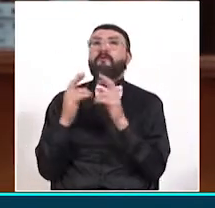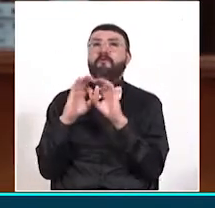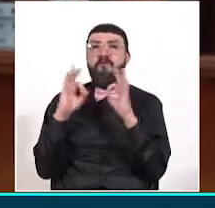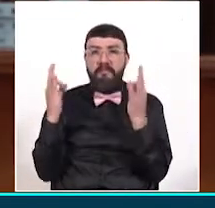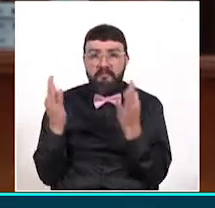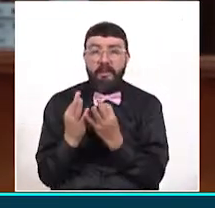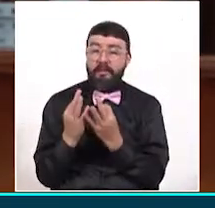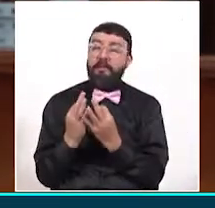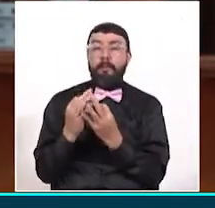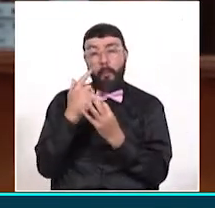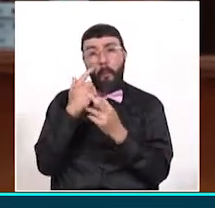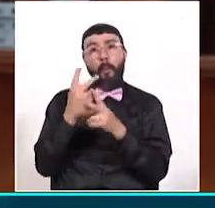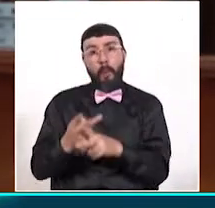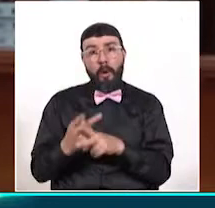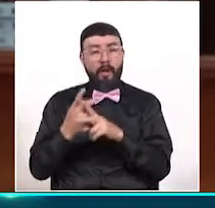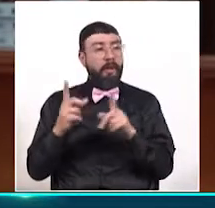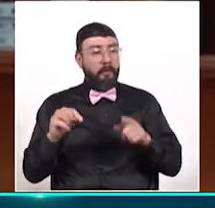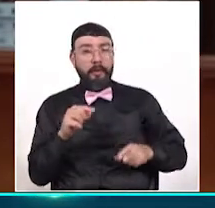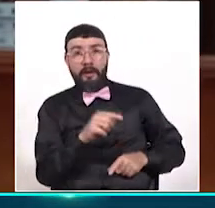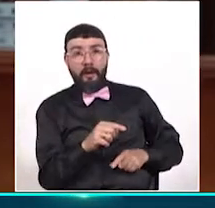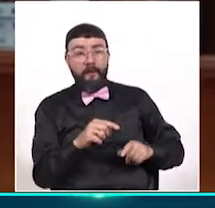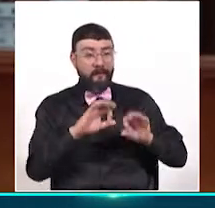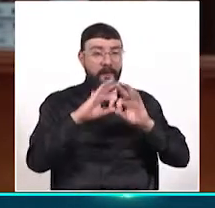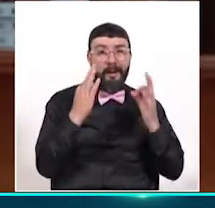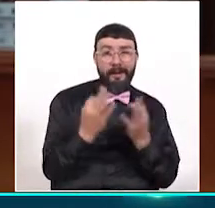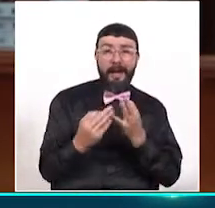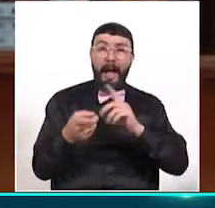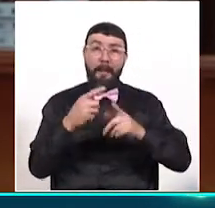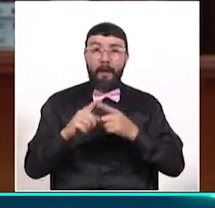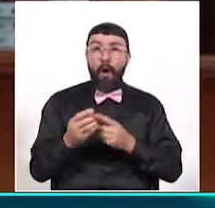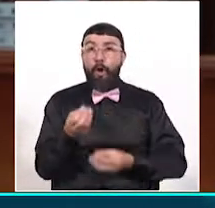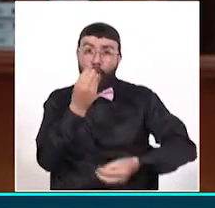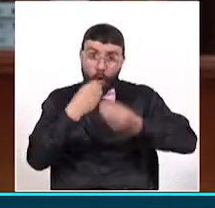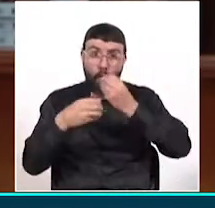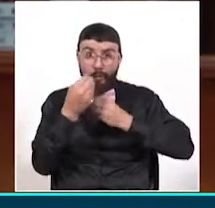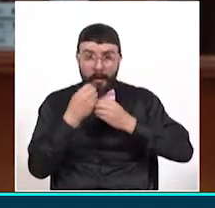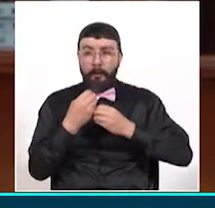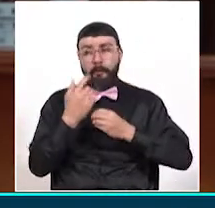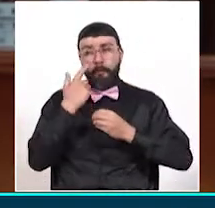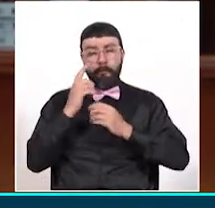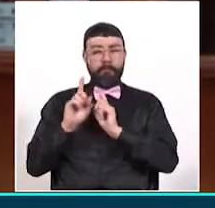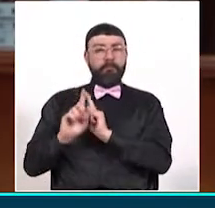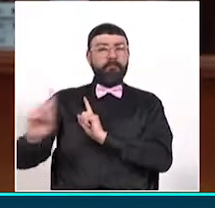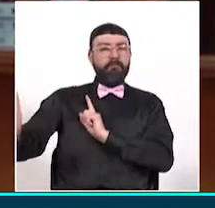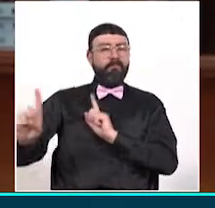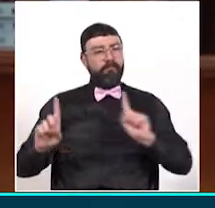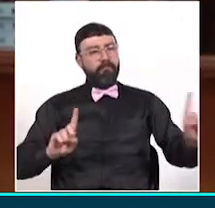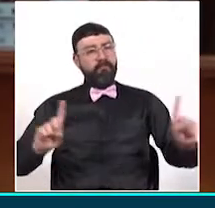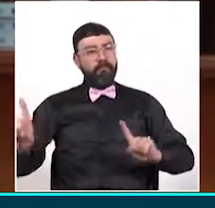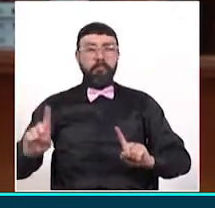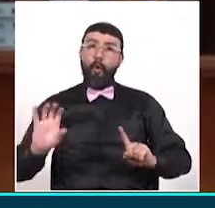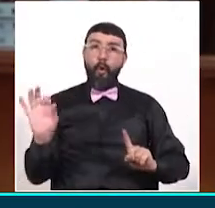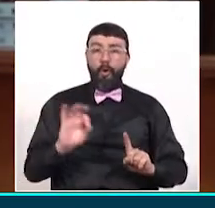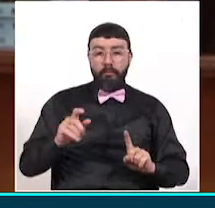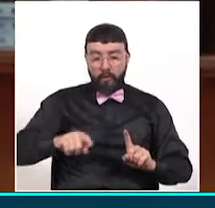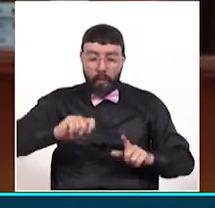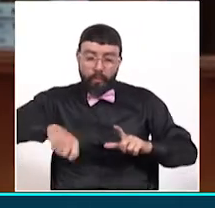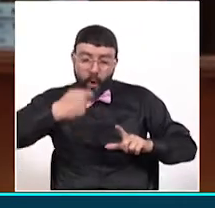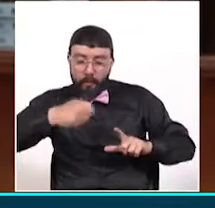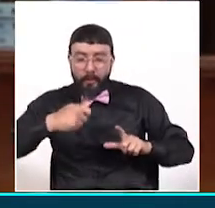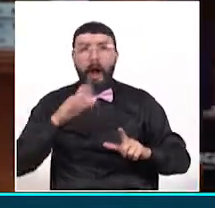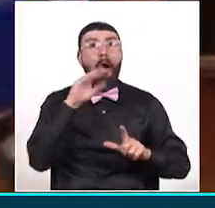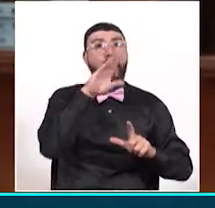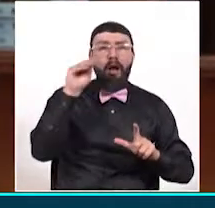comiendo en reuniones familiares y amigos, pues tener el distanciamiento o evitar estar hablando mientras estamos